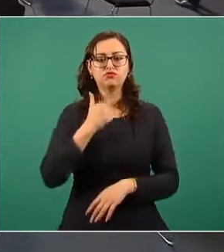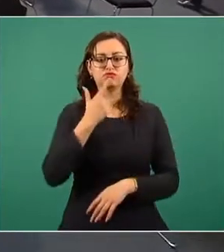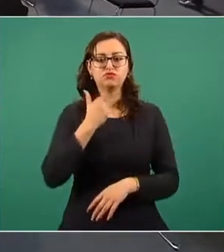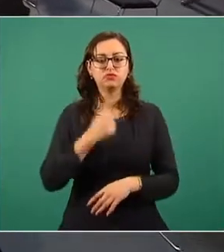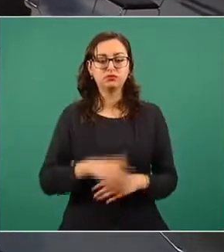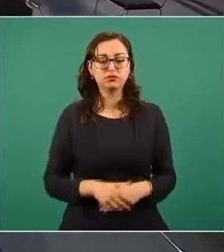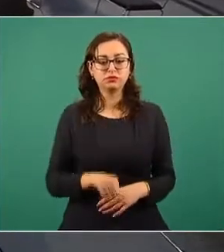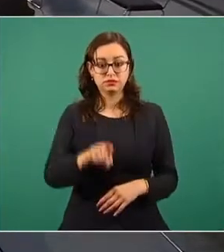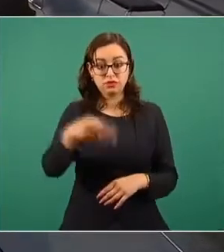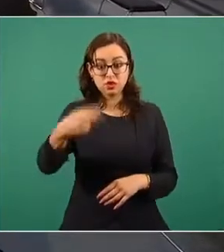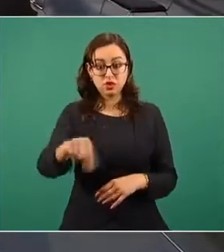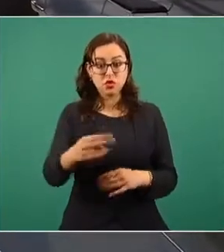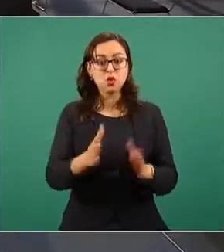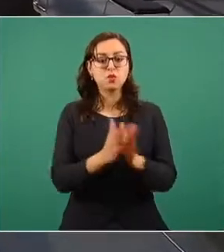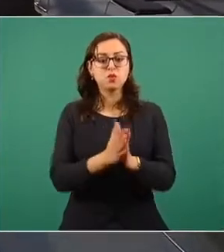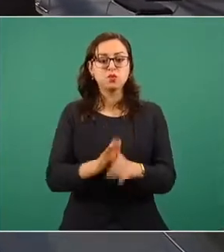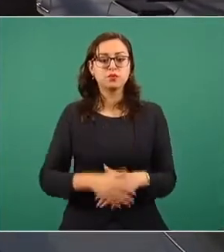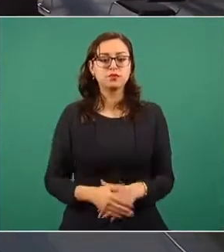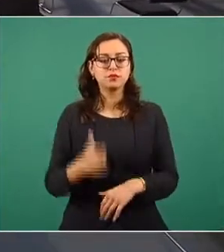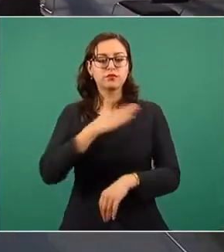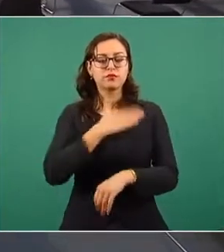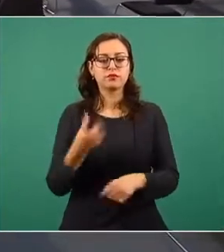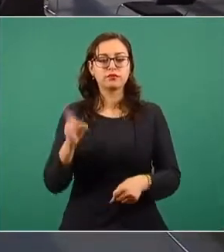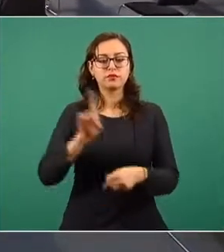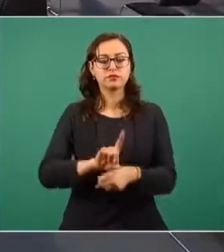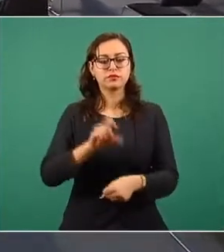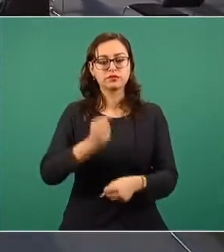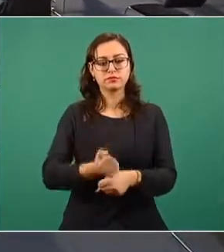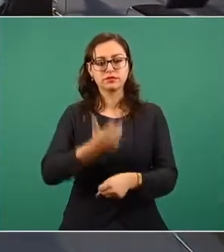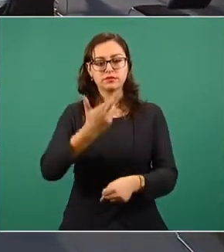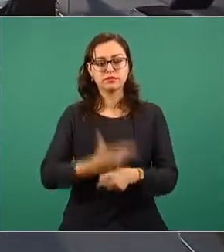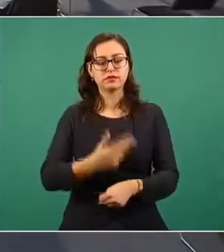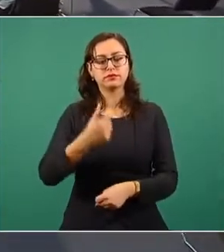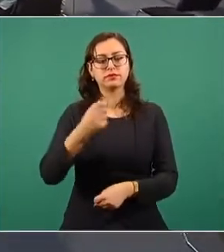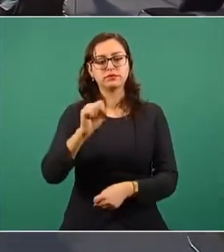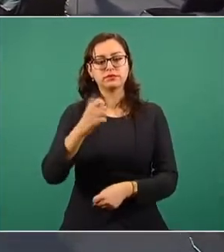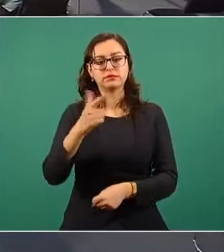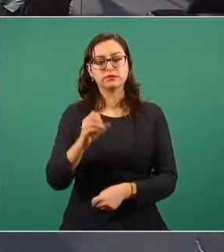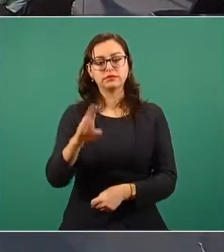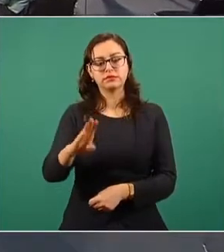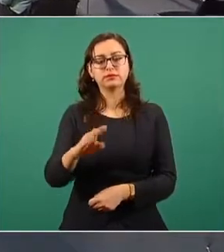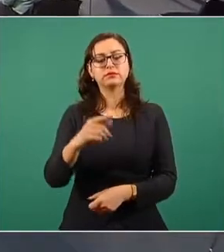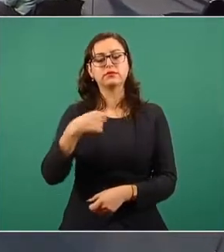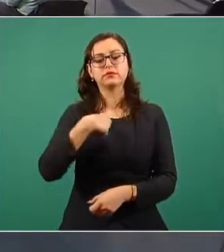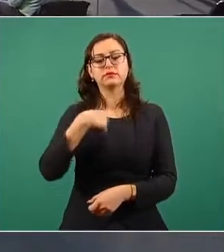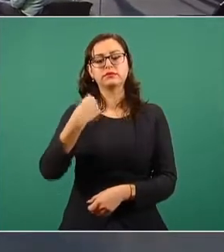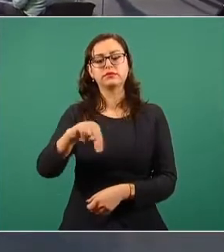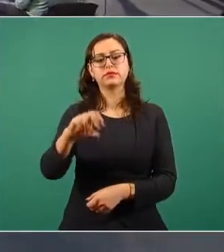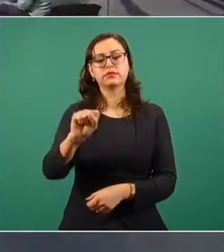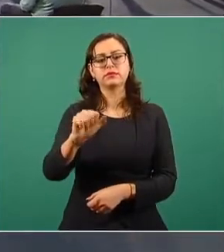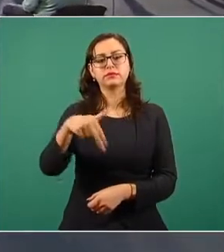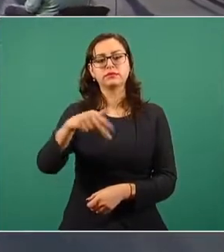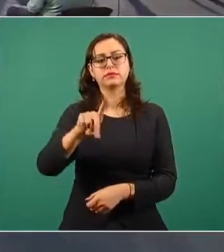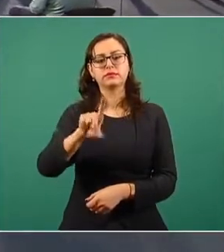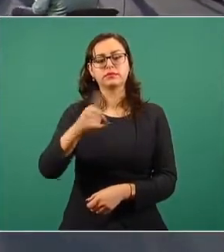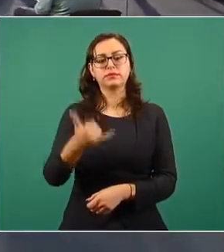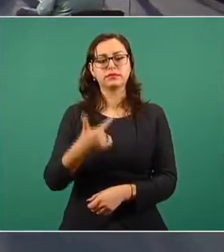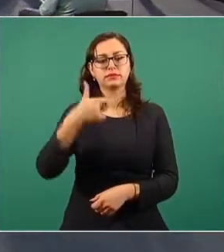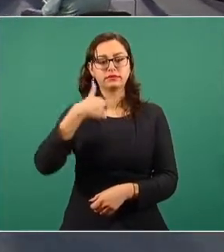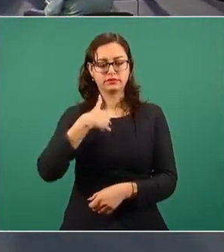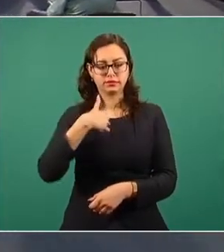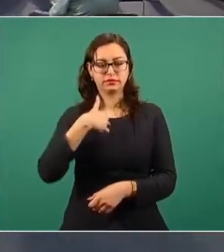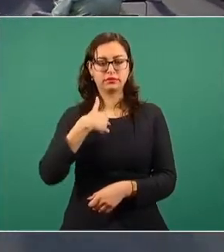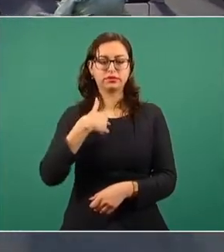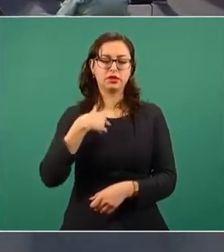Tu nombre, por favor. Sí, buenos días, Secretaría de Gobernación. Mi nombre es Sandy González, vengo del Estado de Quintana Roo.